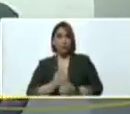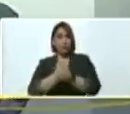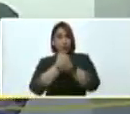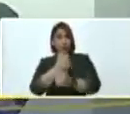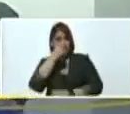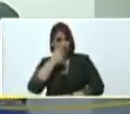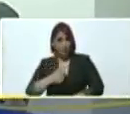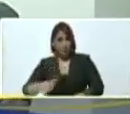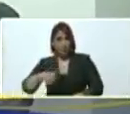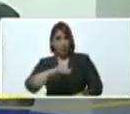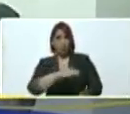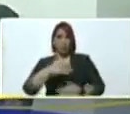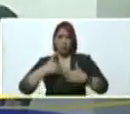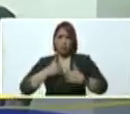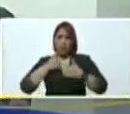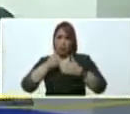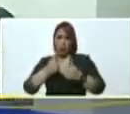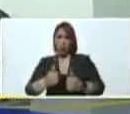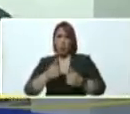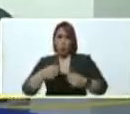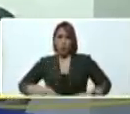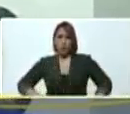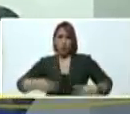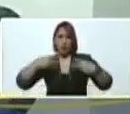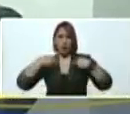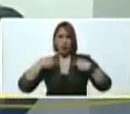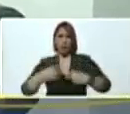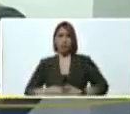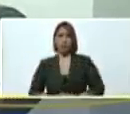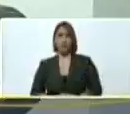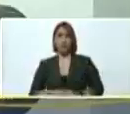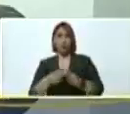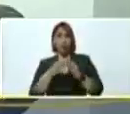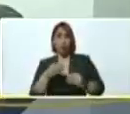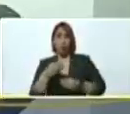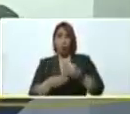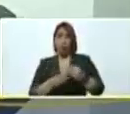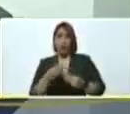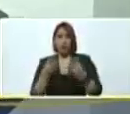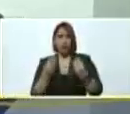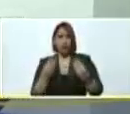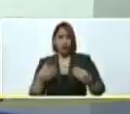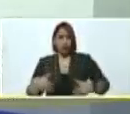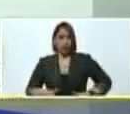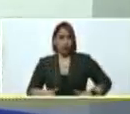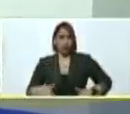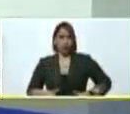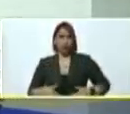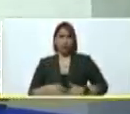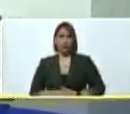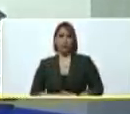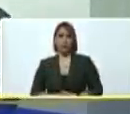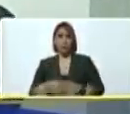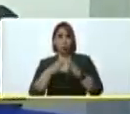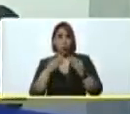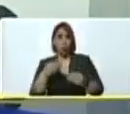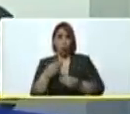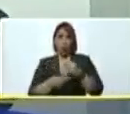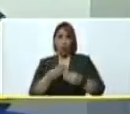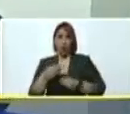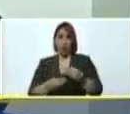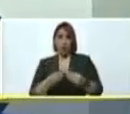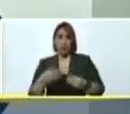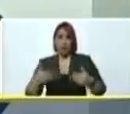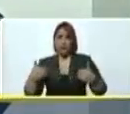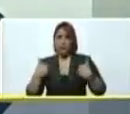pueblo, por amor a la salud, por amor a la humanidad. Todo esto se hace con mucho esfuerzo. Todo esto se hace con